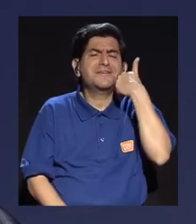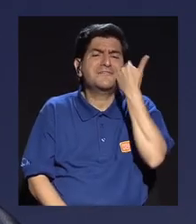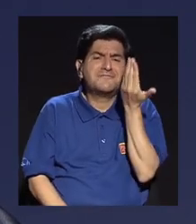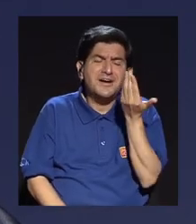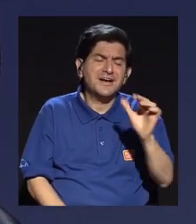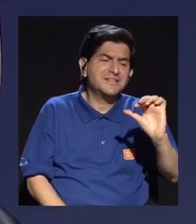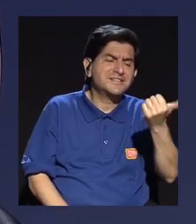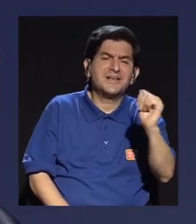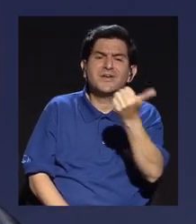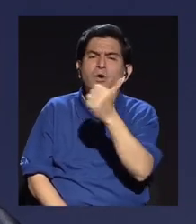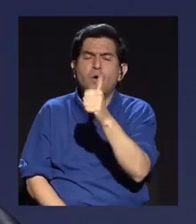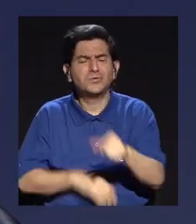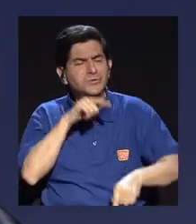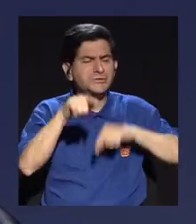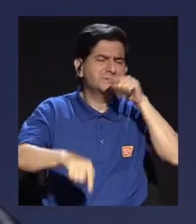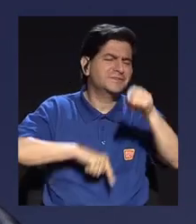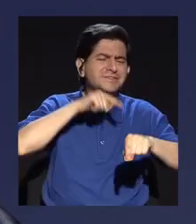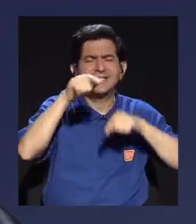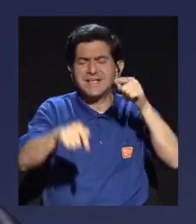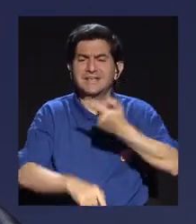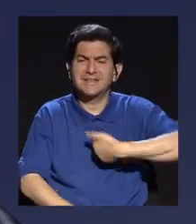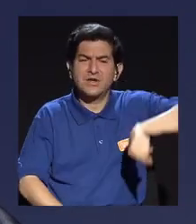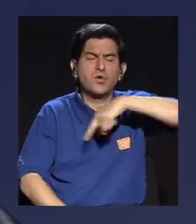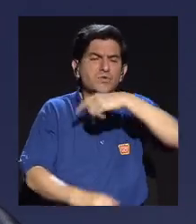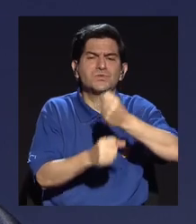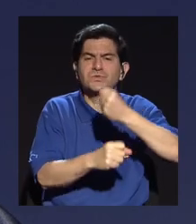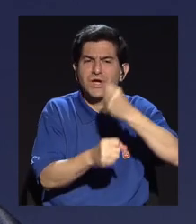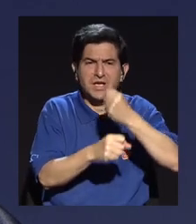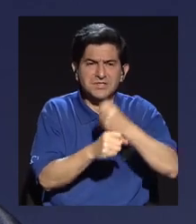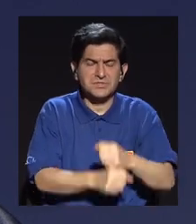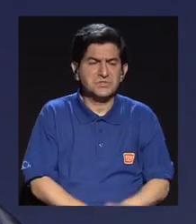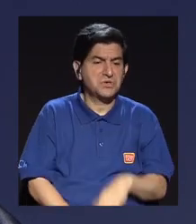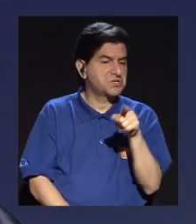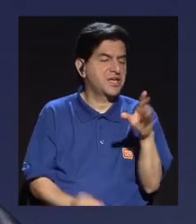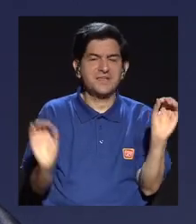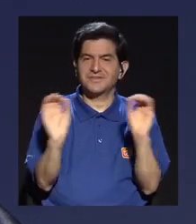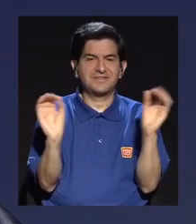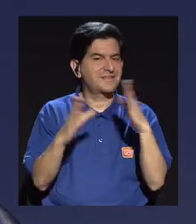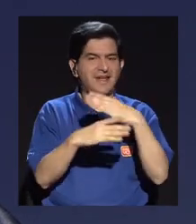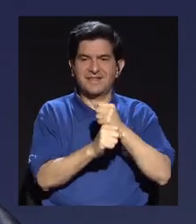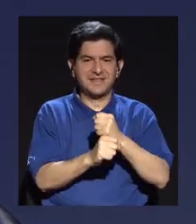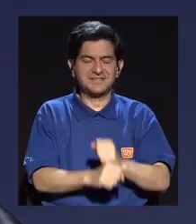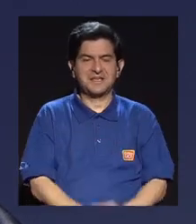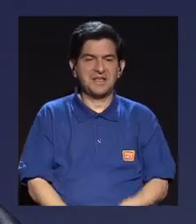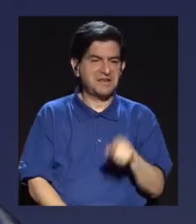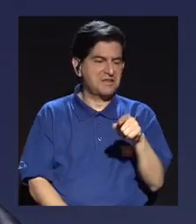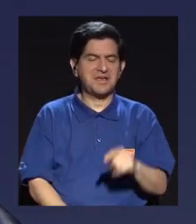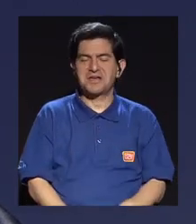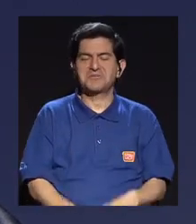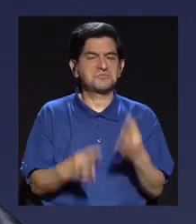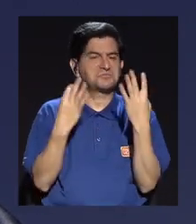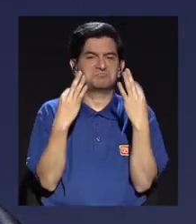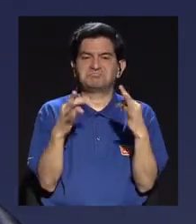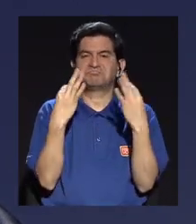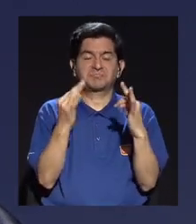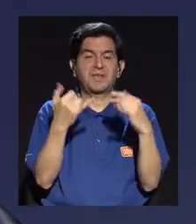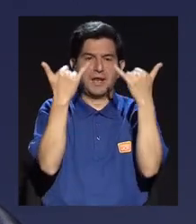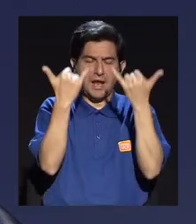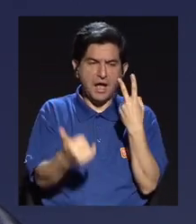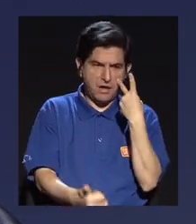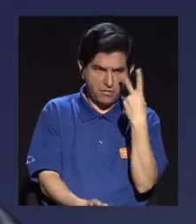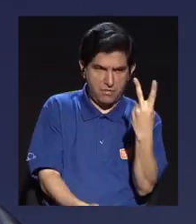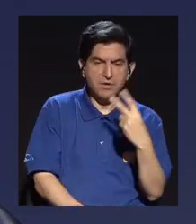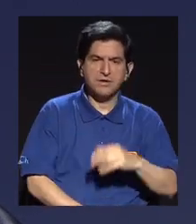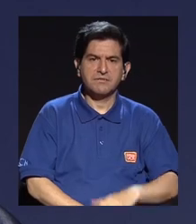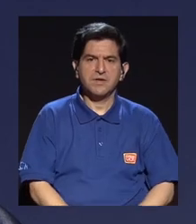muy fácil para otros criticar lo que nosotros hacíamos y ellos no estaban haciendo y no se atrevían a hacer. Porque